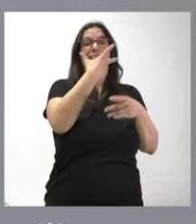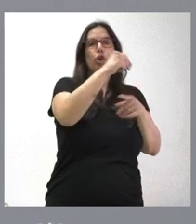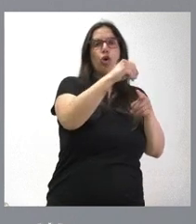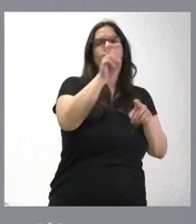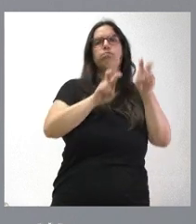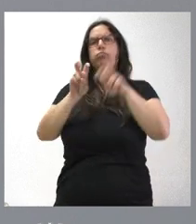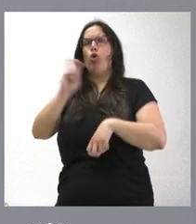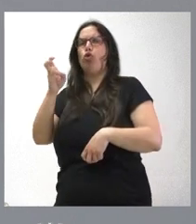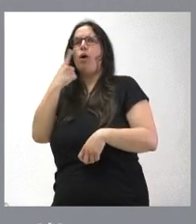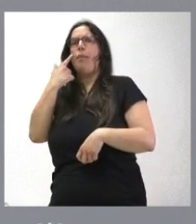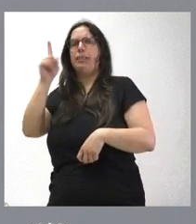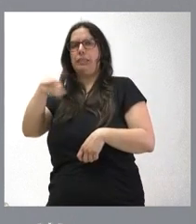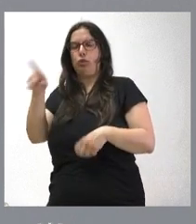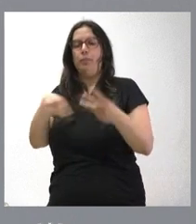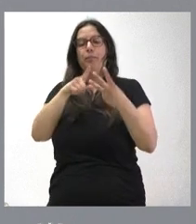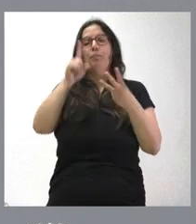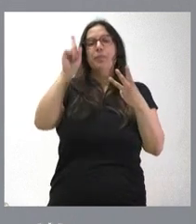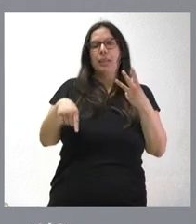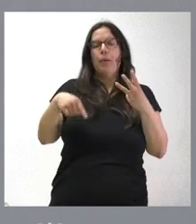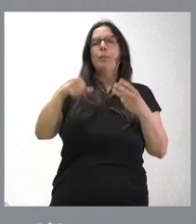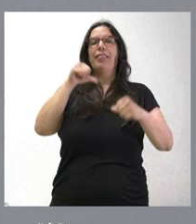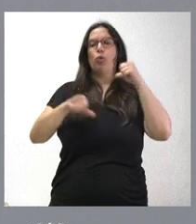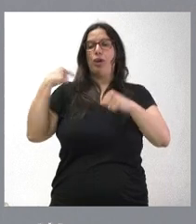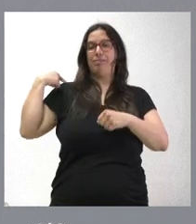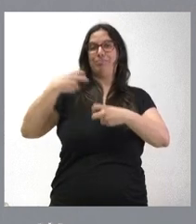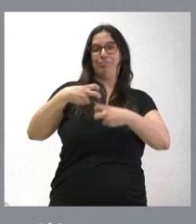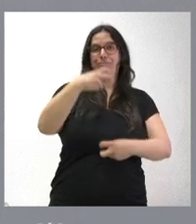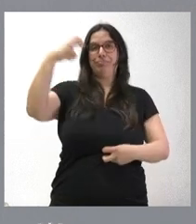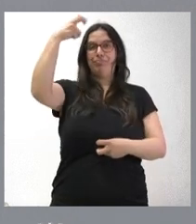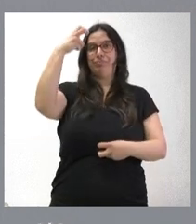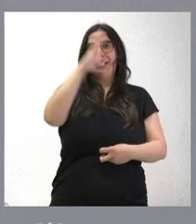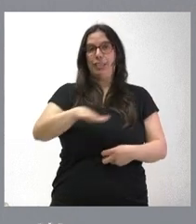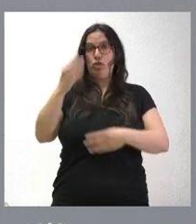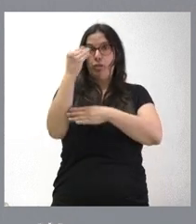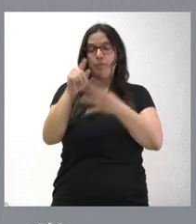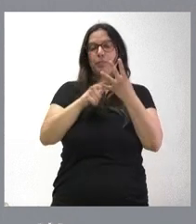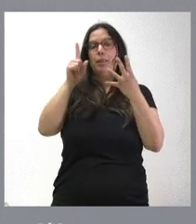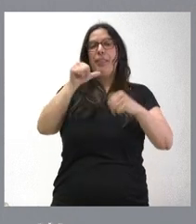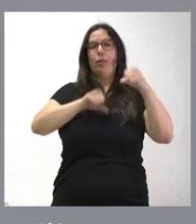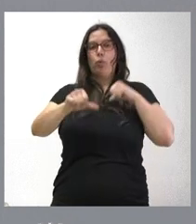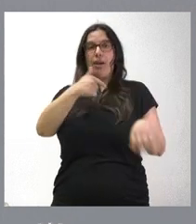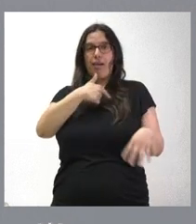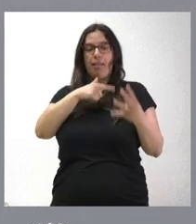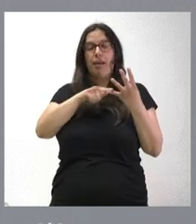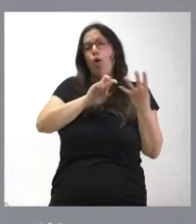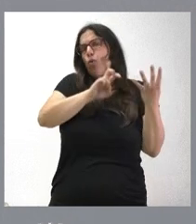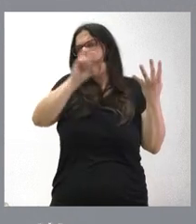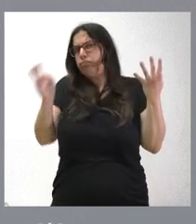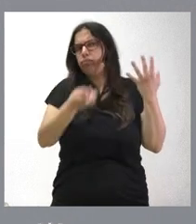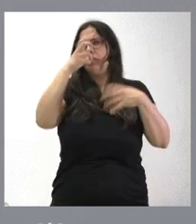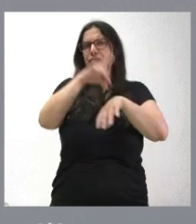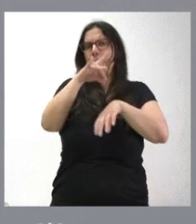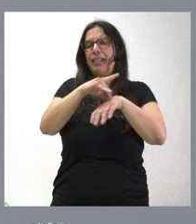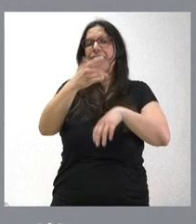para la cirugía de columna infanto-juvenil, escoliosis, para la cirugía cardíaca y para cualquier otra enfermedad que